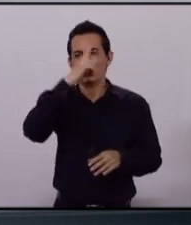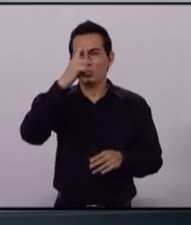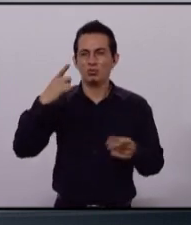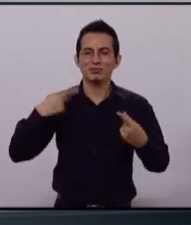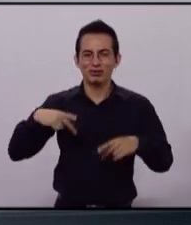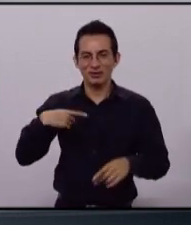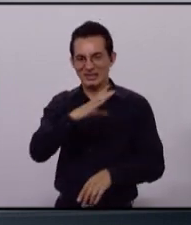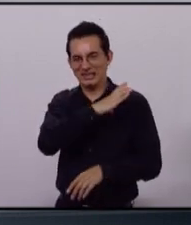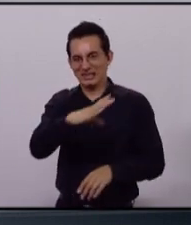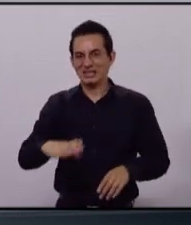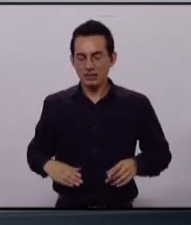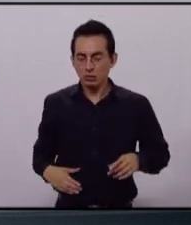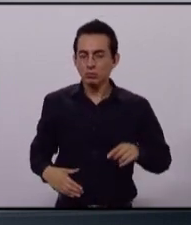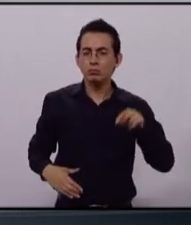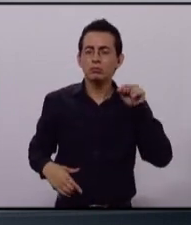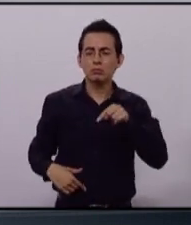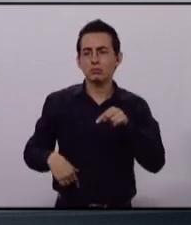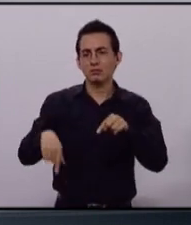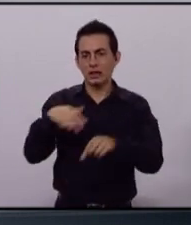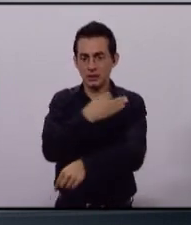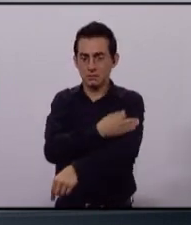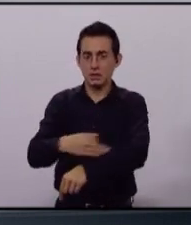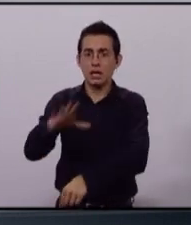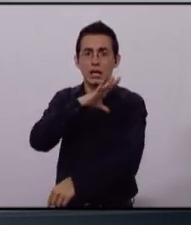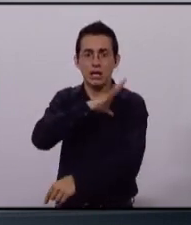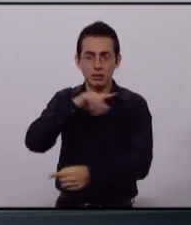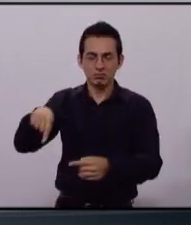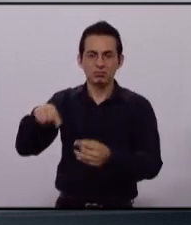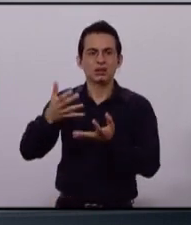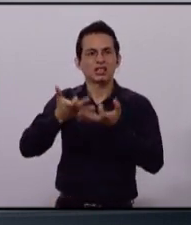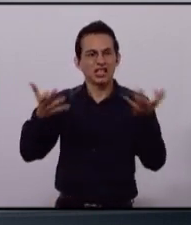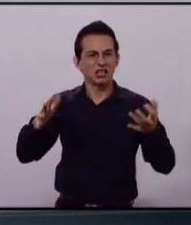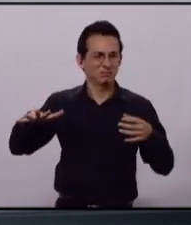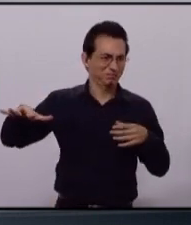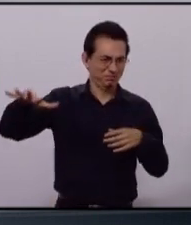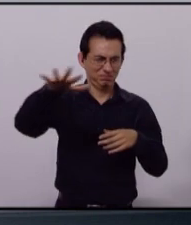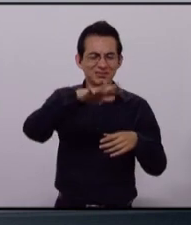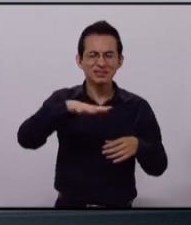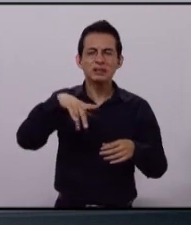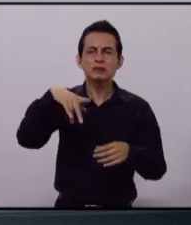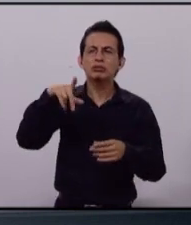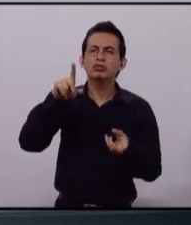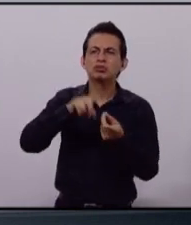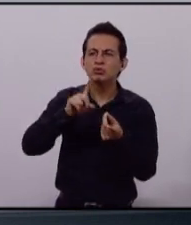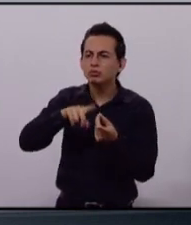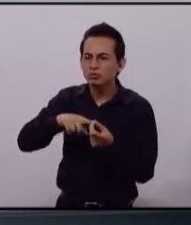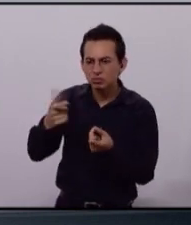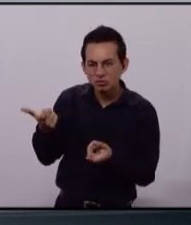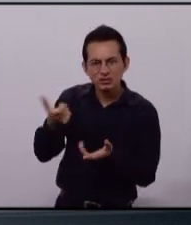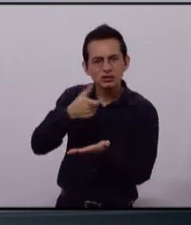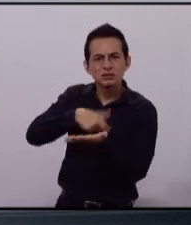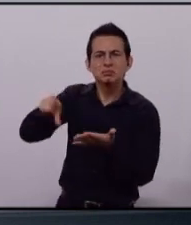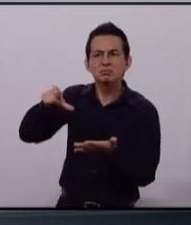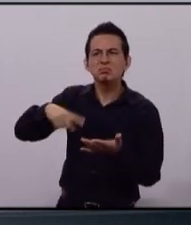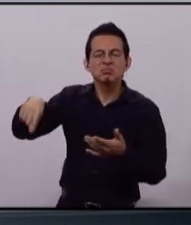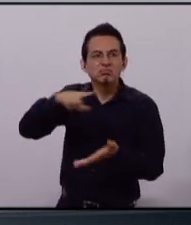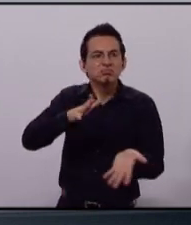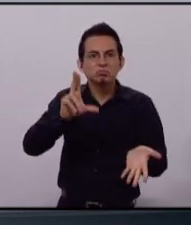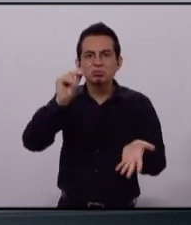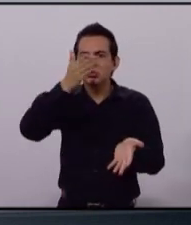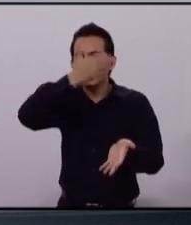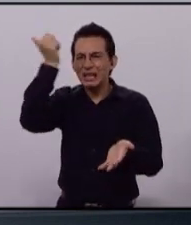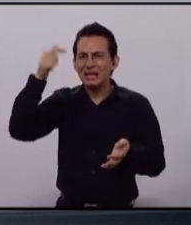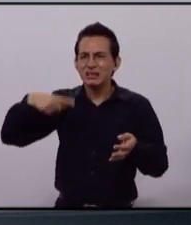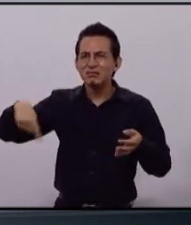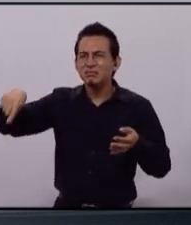que su familia tiene un terreno el cual no pueden explicar con qué dinero lo compraron, que está en una de las